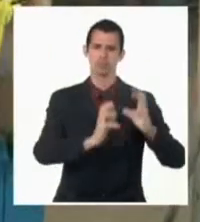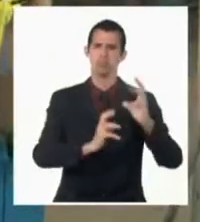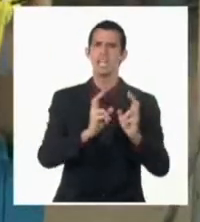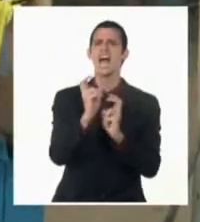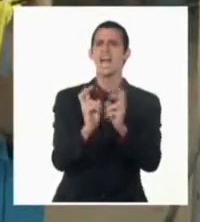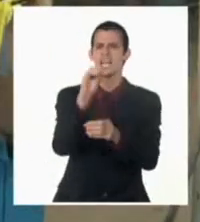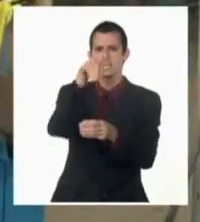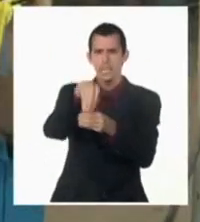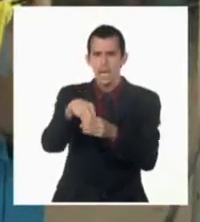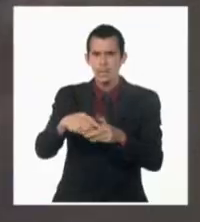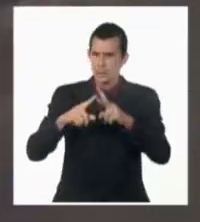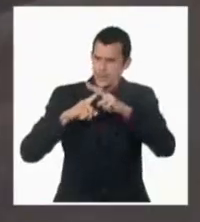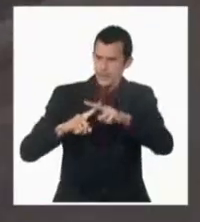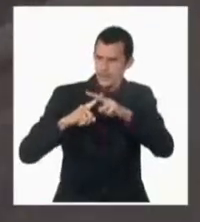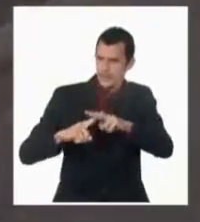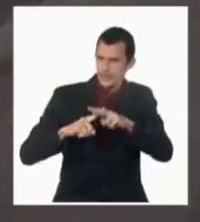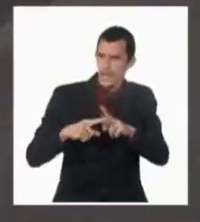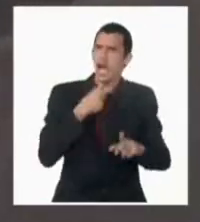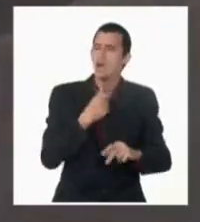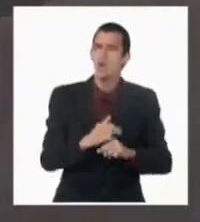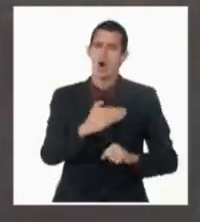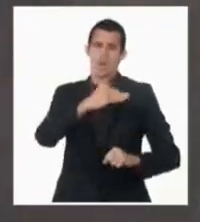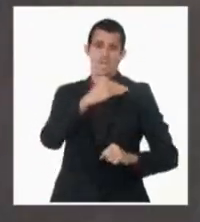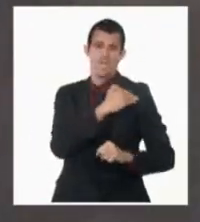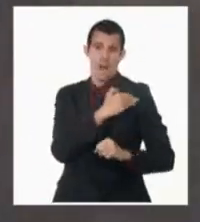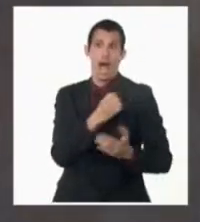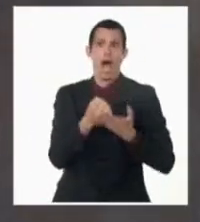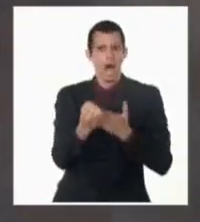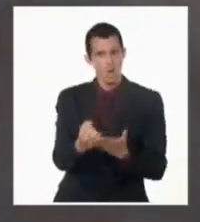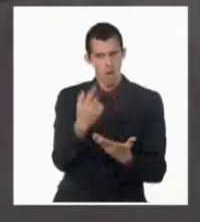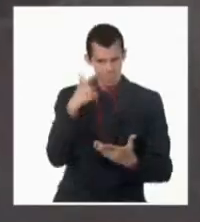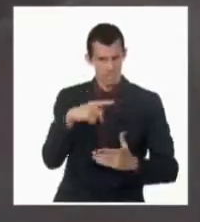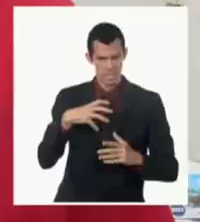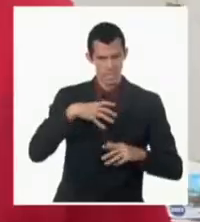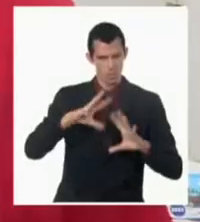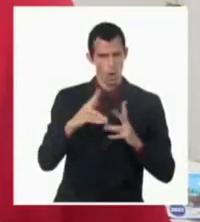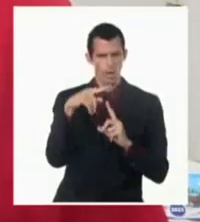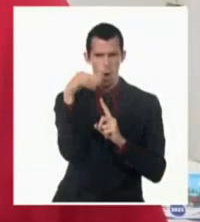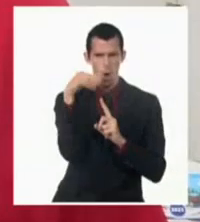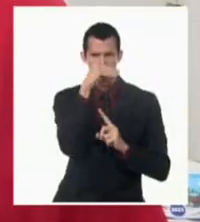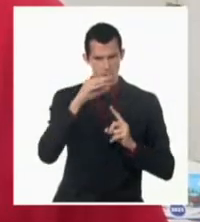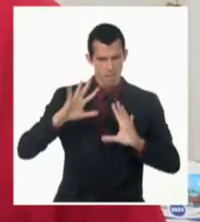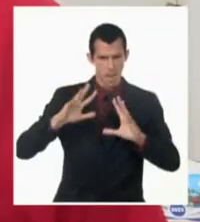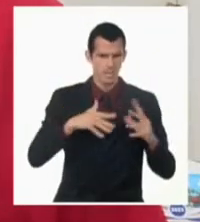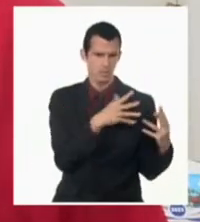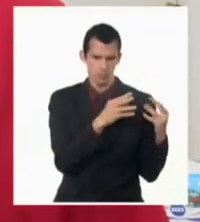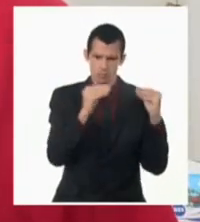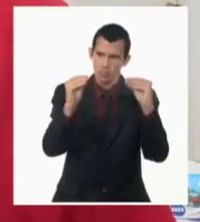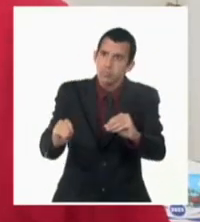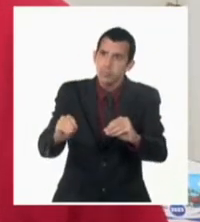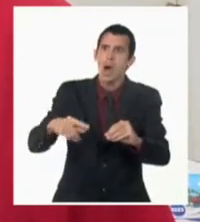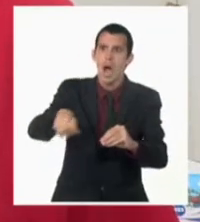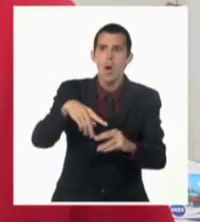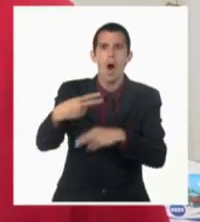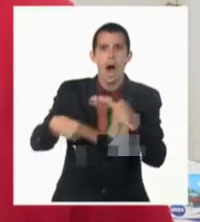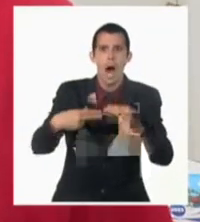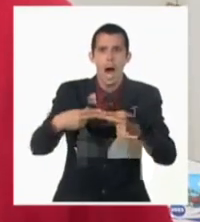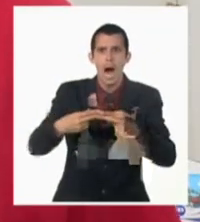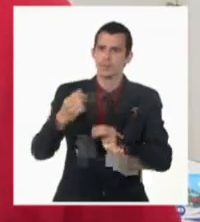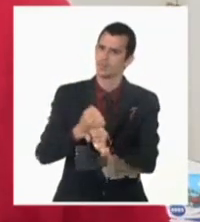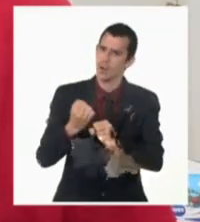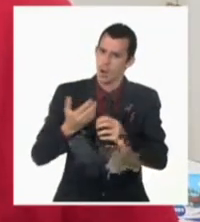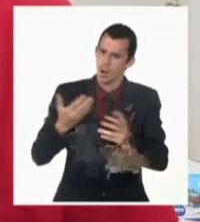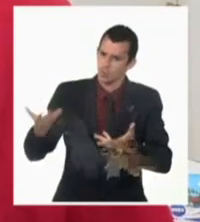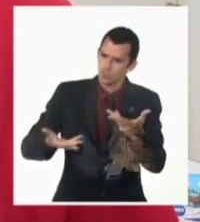recuperar equipos de bombeo dañados. En primer lugar, vamos a seguir trabajando de forma intensa para recuperar más